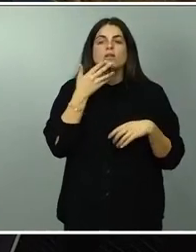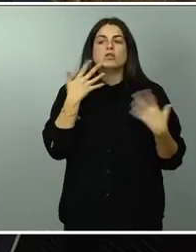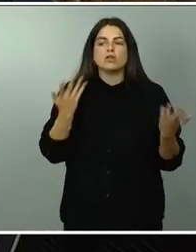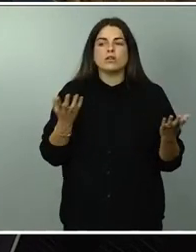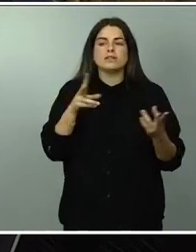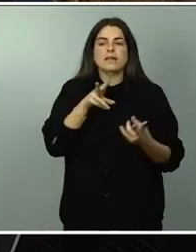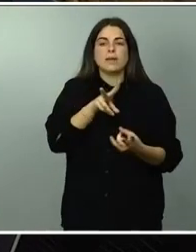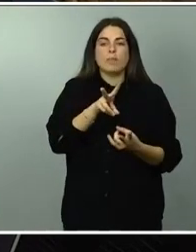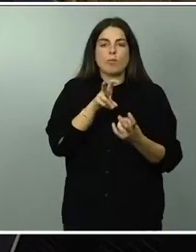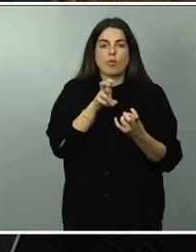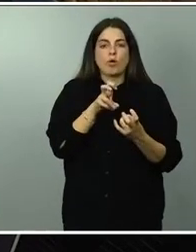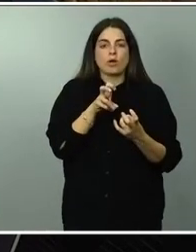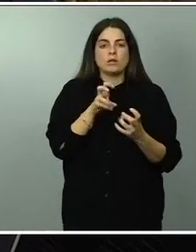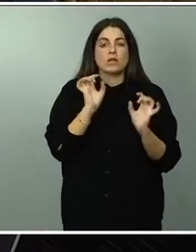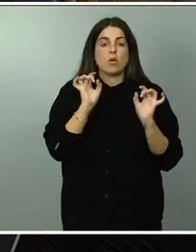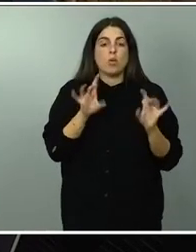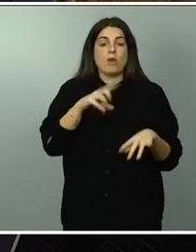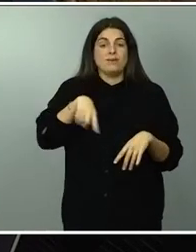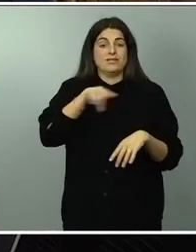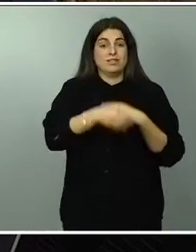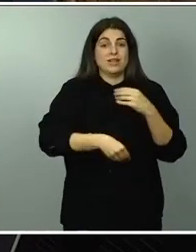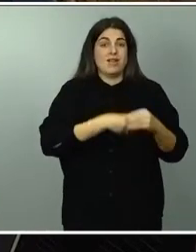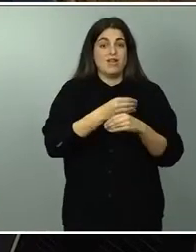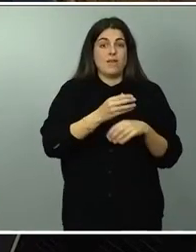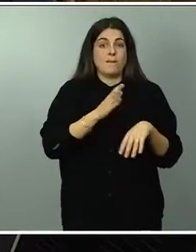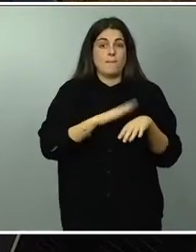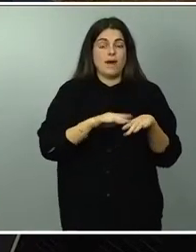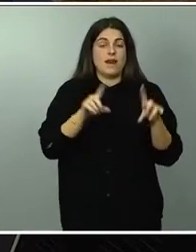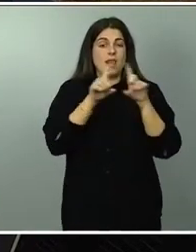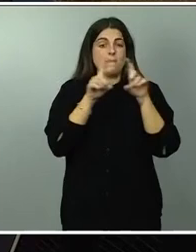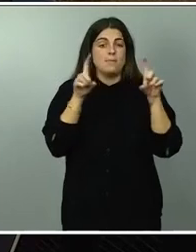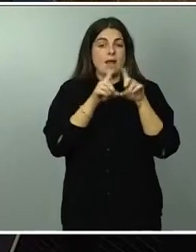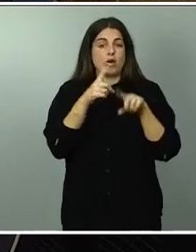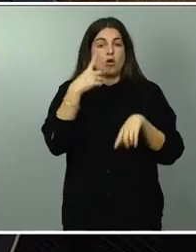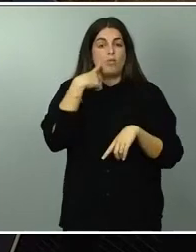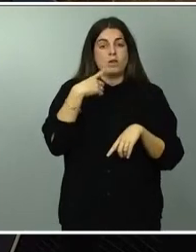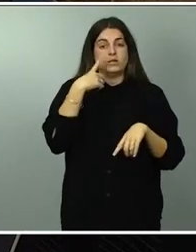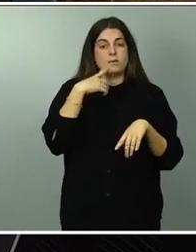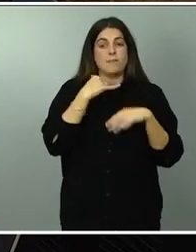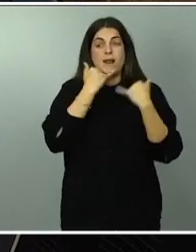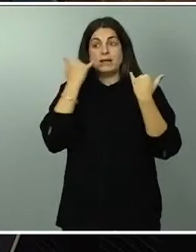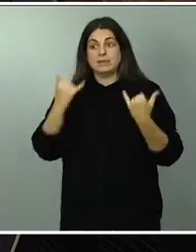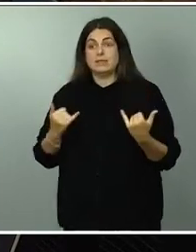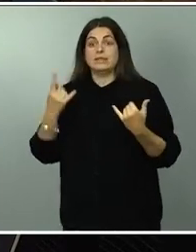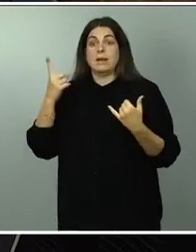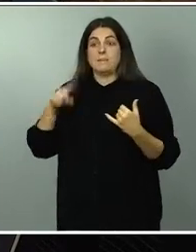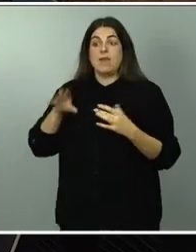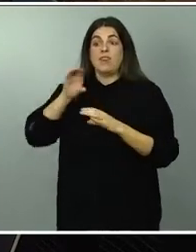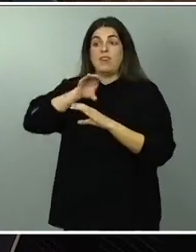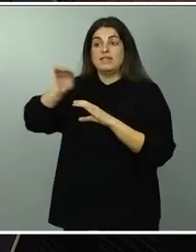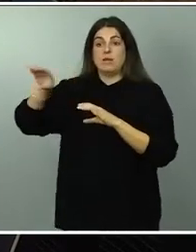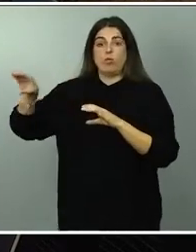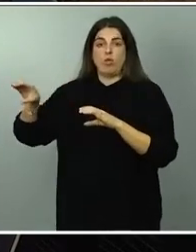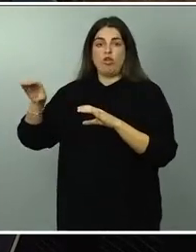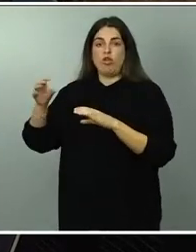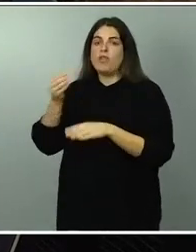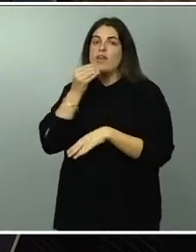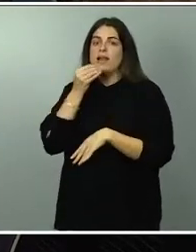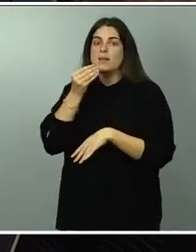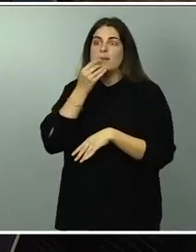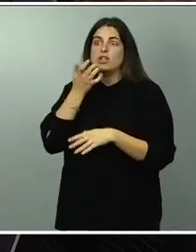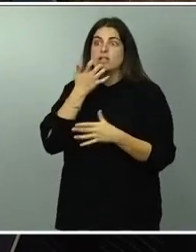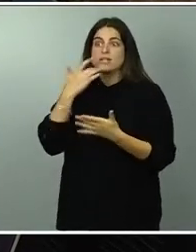el que están haciendo para las grandes bancos energéticas para la gran distribución de alimentos si se viera que tiene beneficios extraordinarios